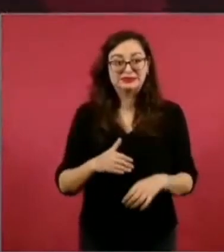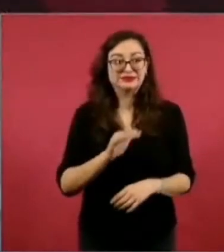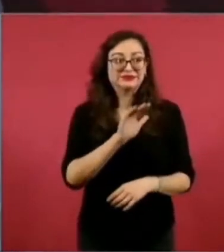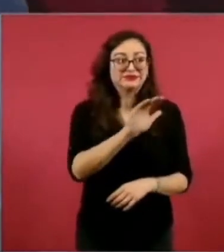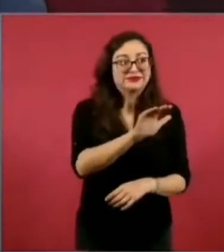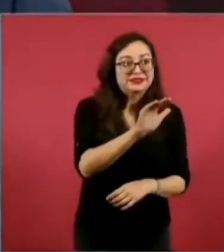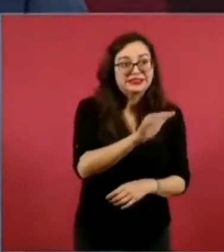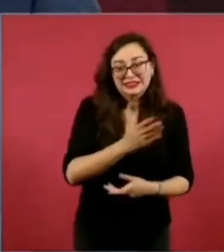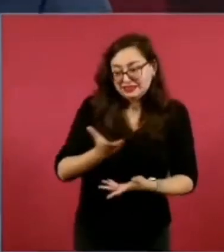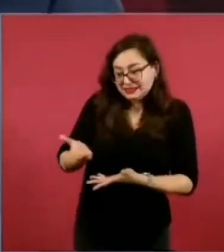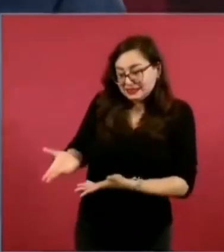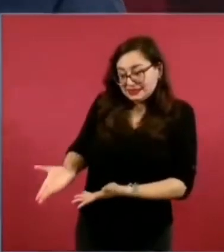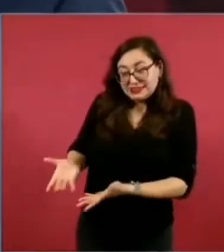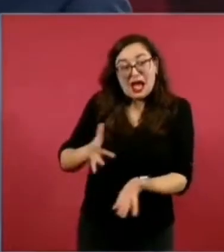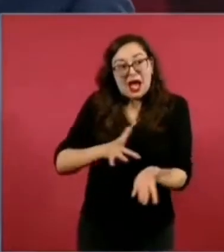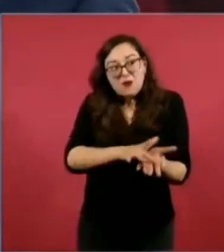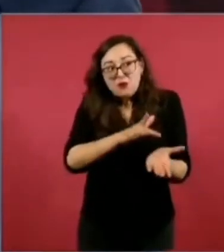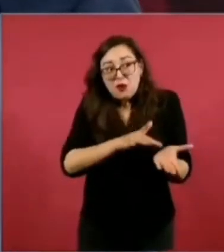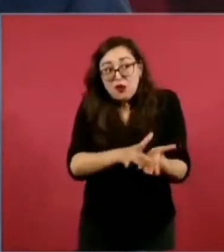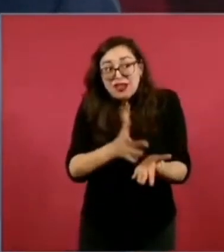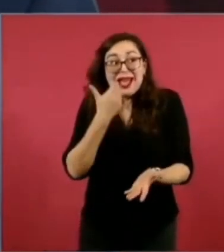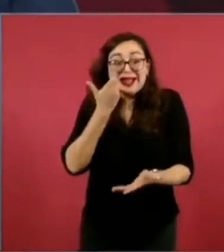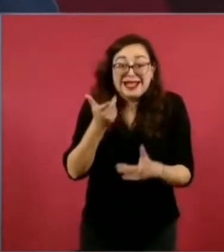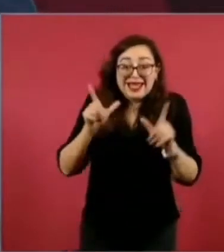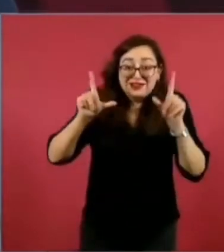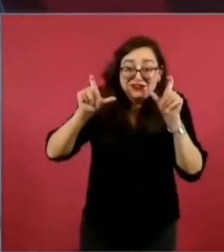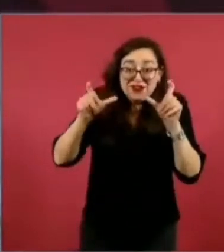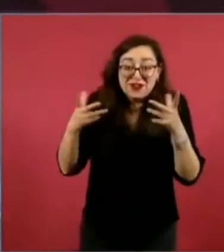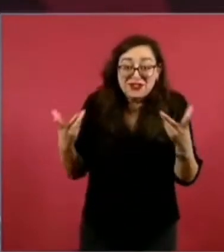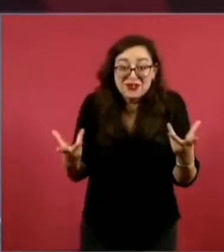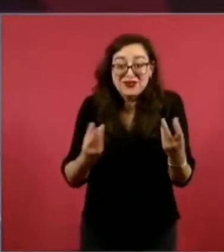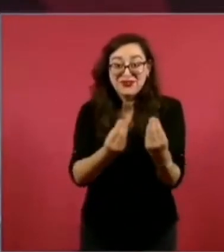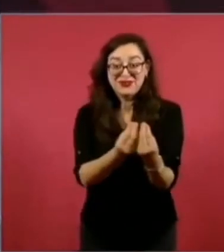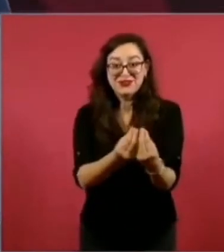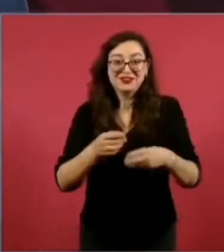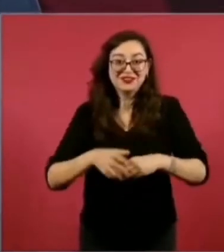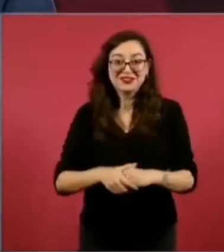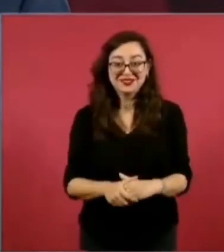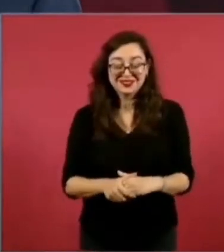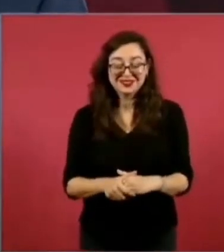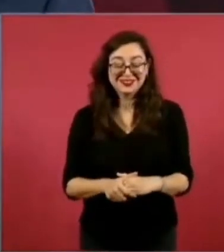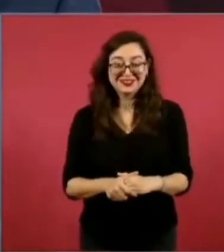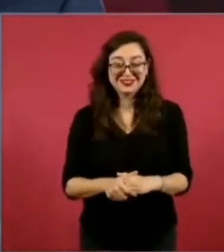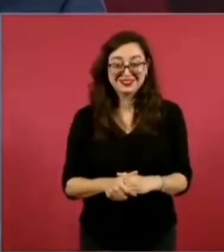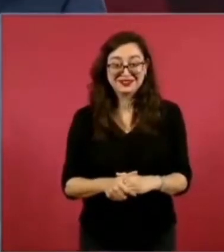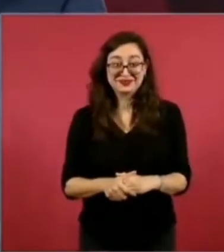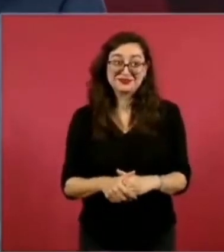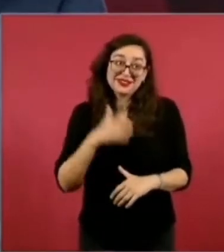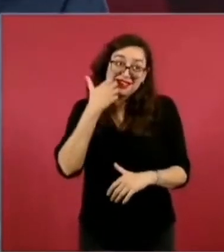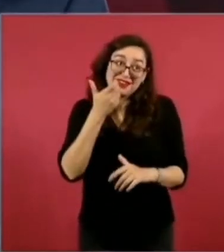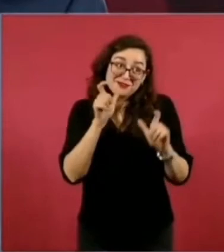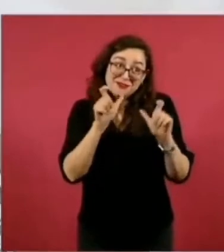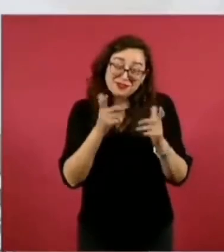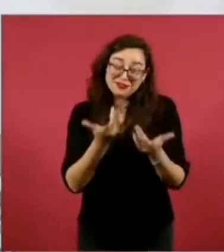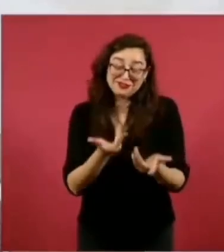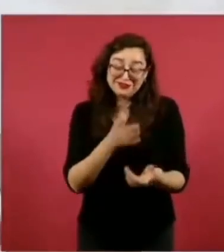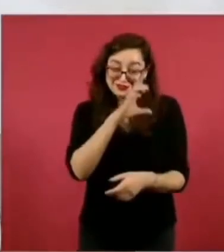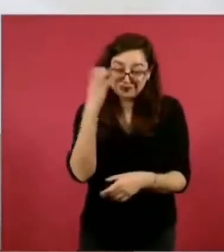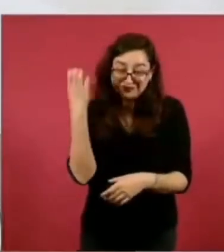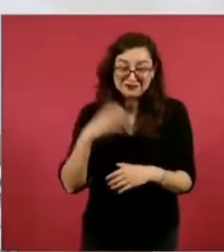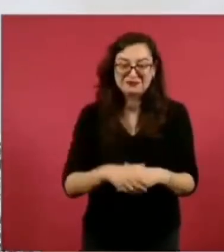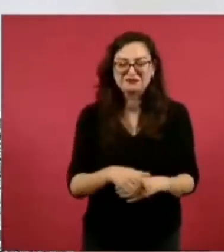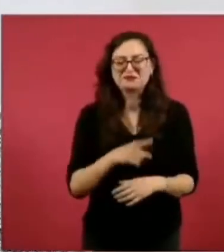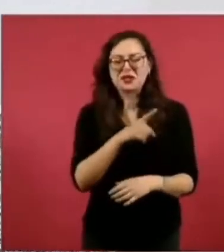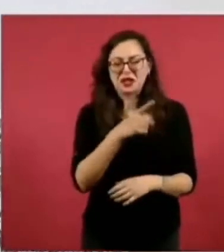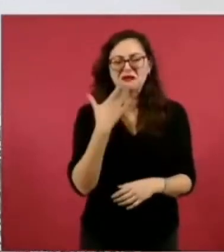un seguidor, ¿quieres tomarse en la foto? Y ya